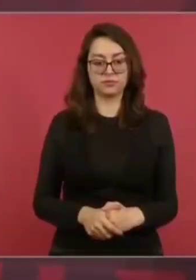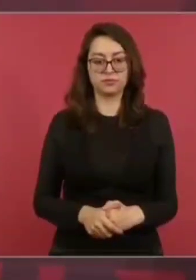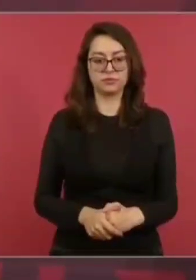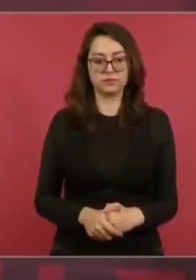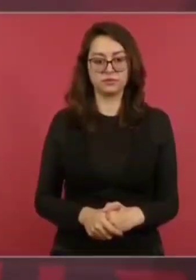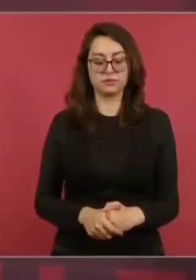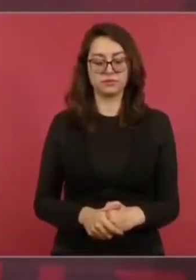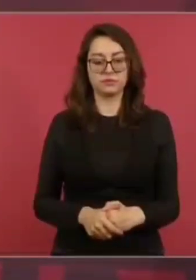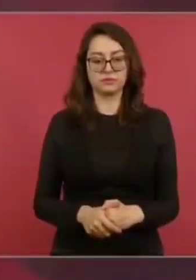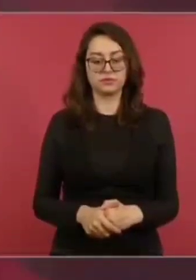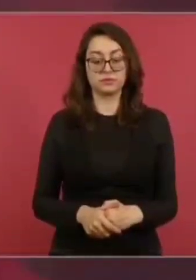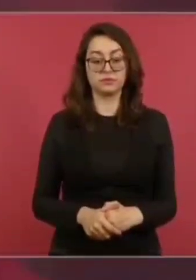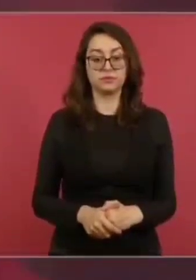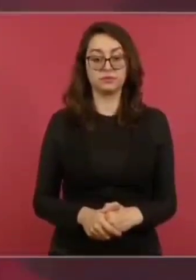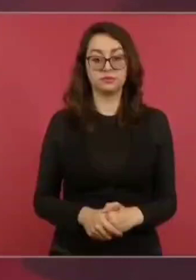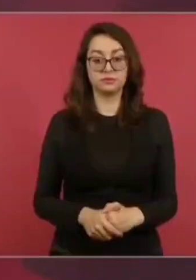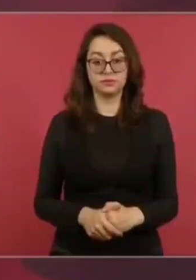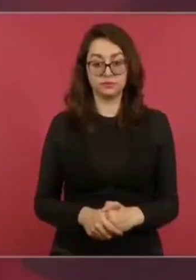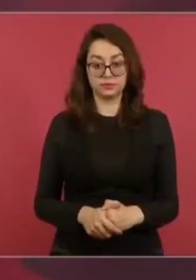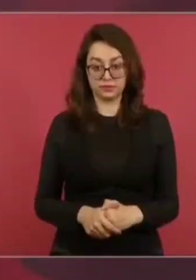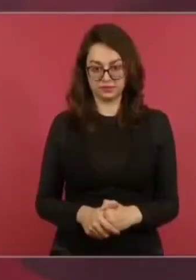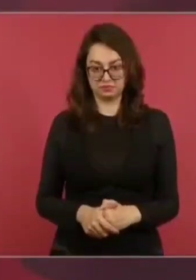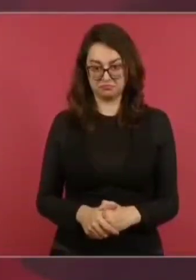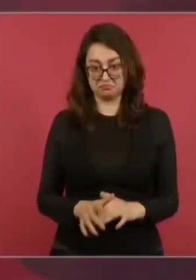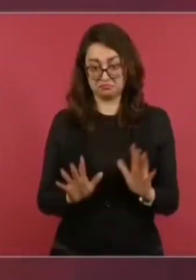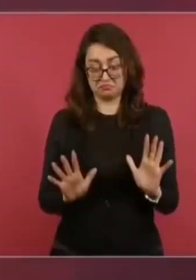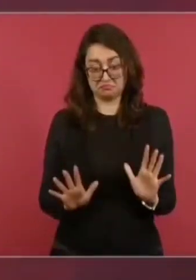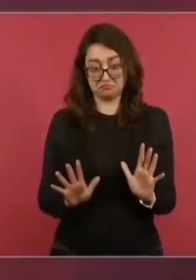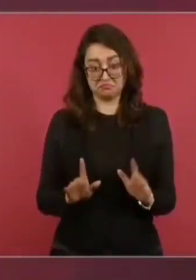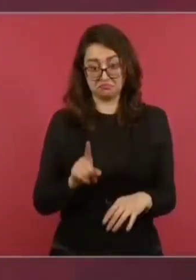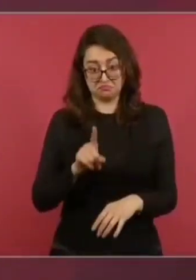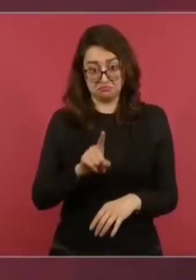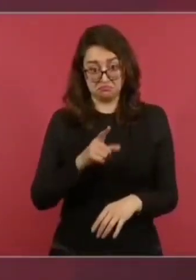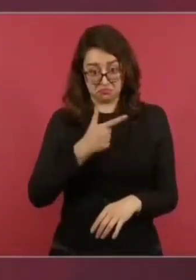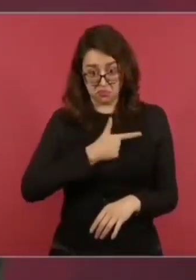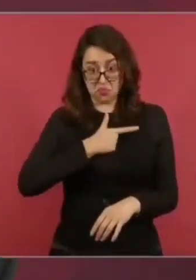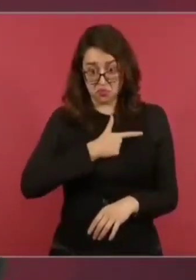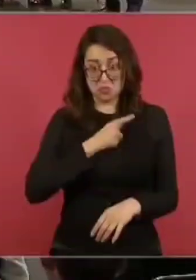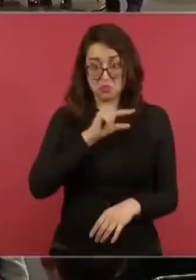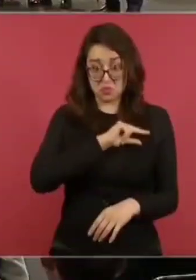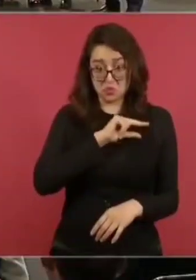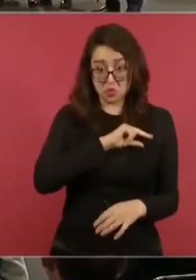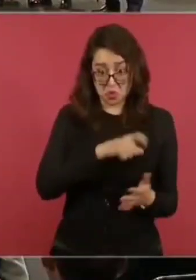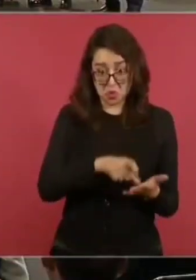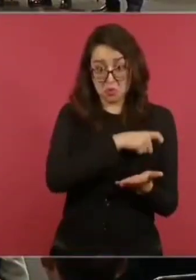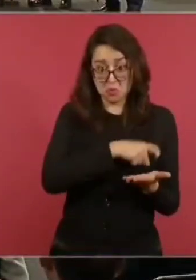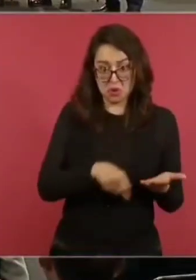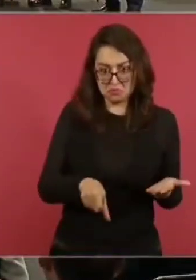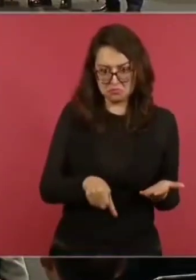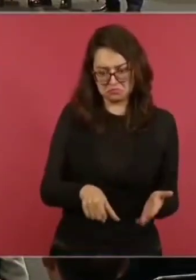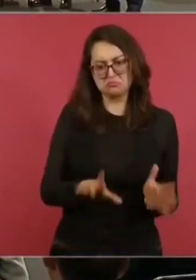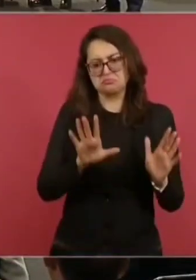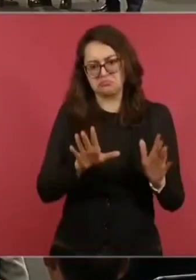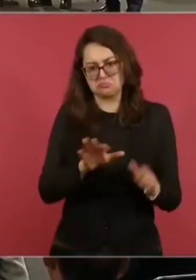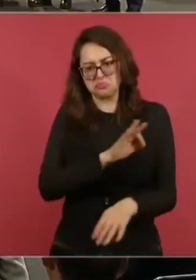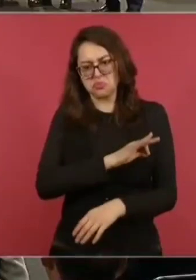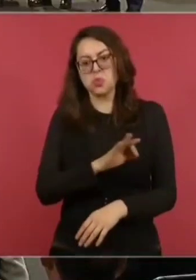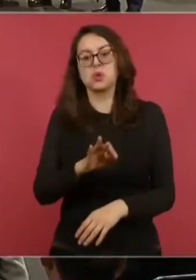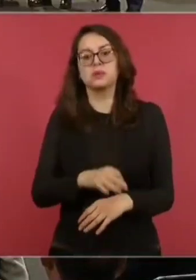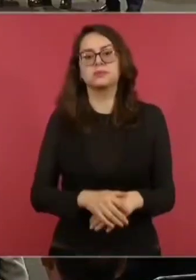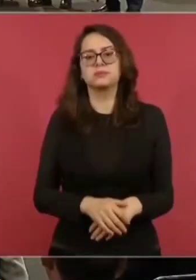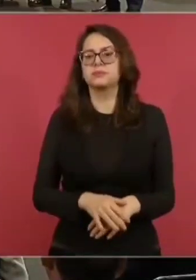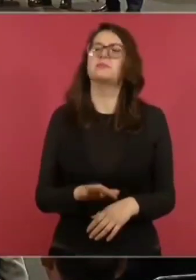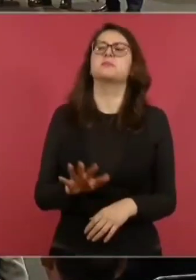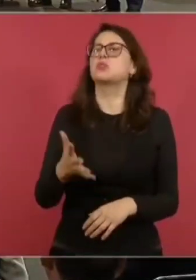Entonces, el que quiera comprar su vacuna lo va a hacer. ¿Cuánto va a costar más o menos una